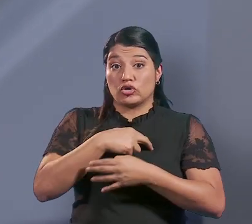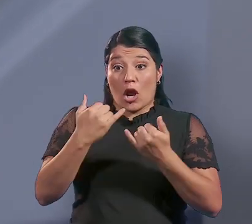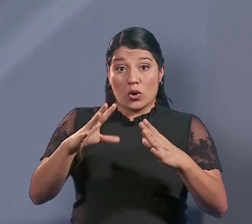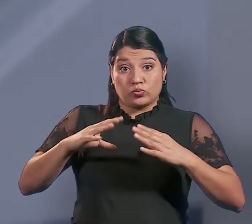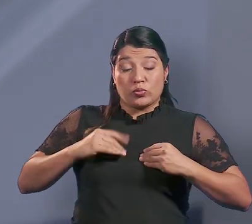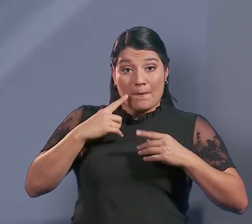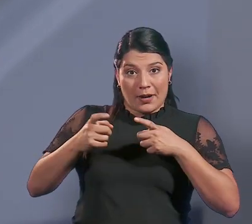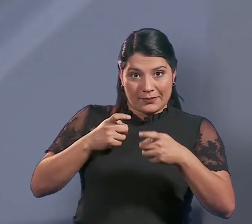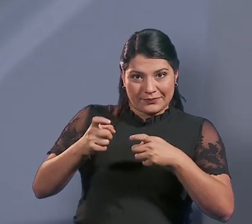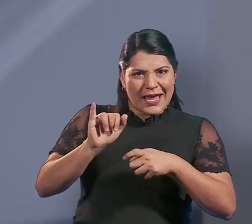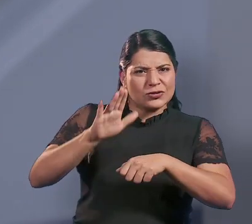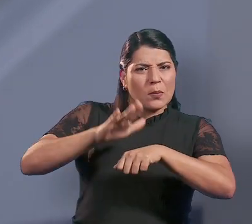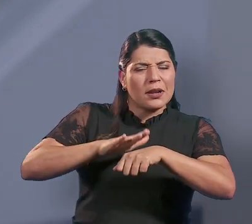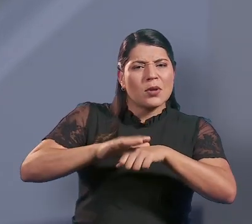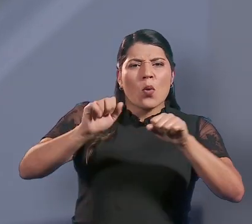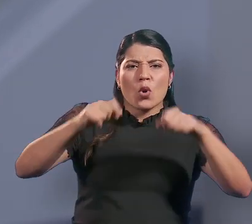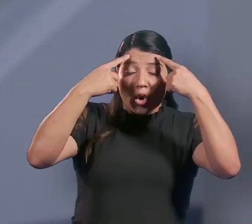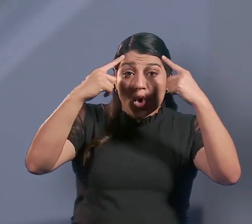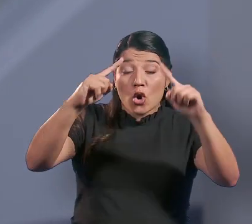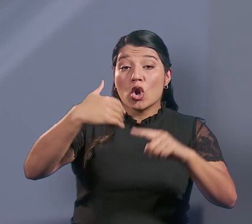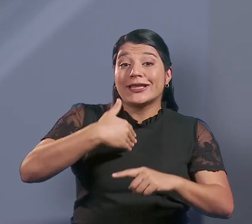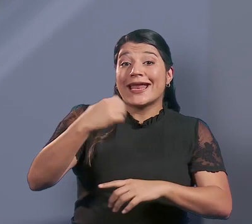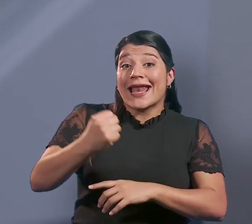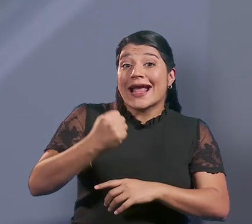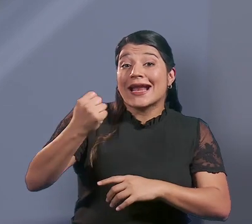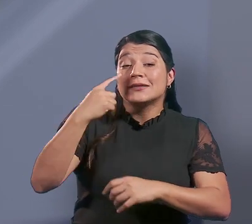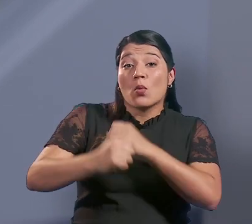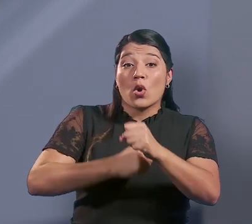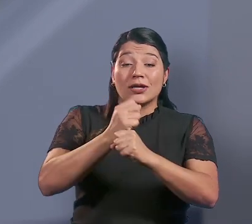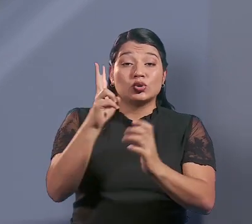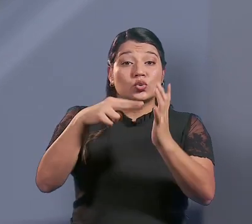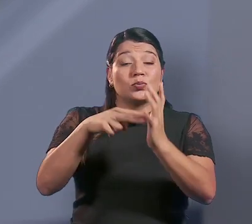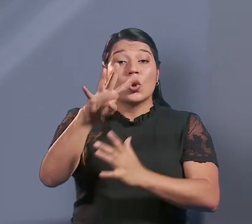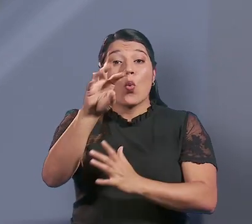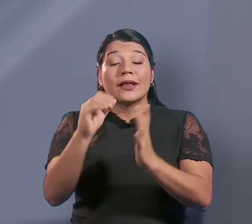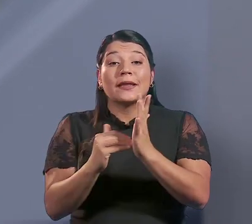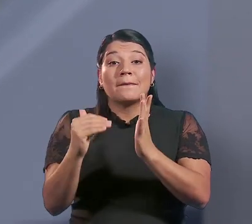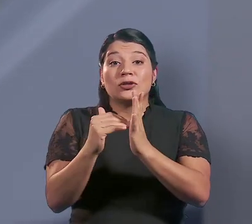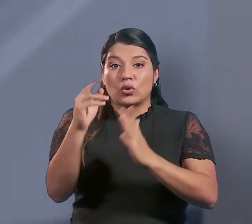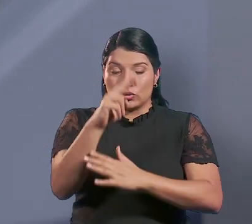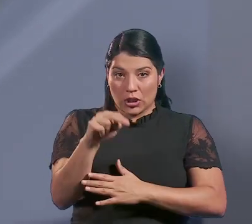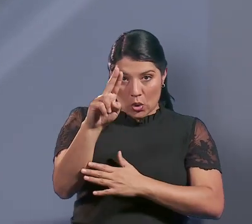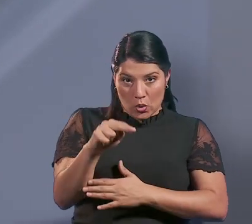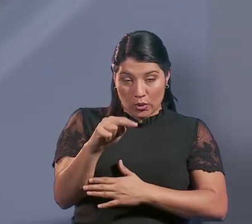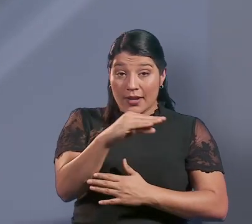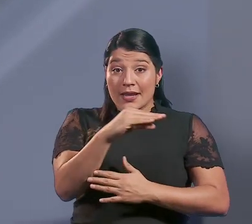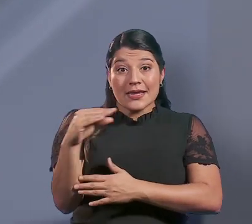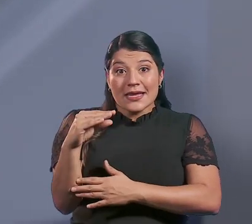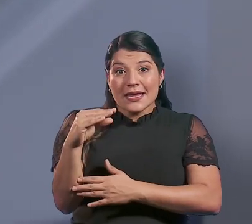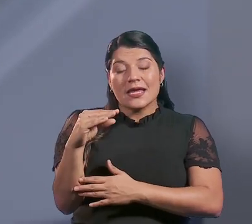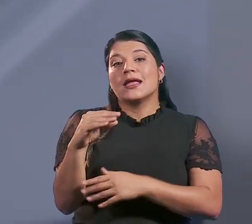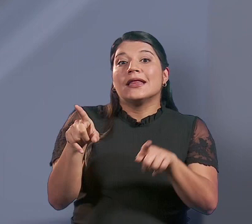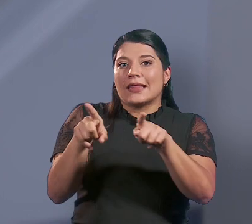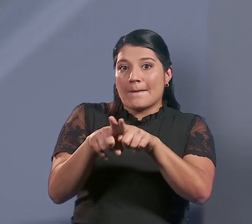Esto nos permitió alcanzar una utilidad anual de 2.040 millones de colones y el mayor